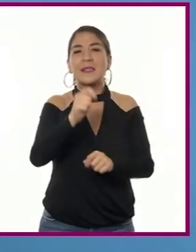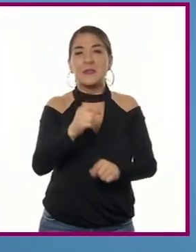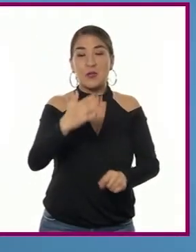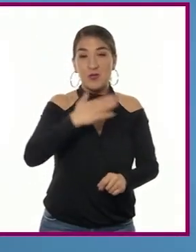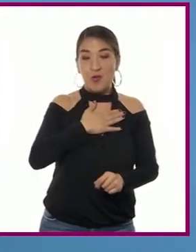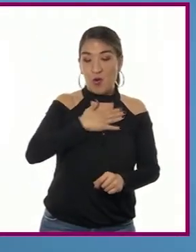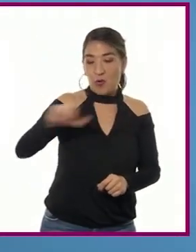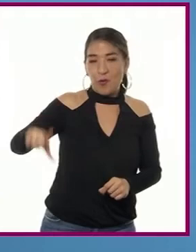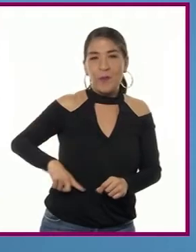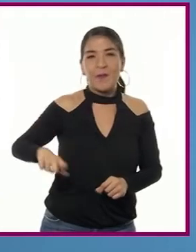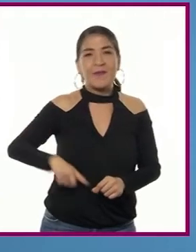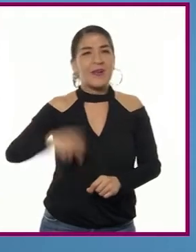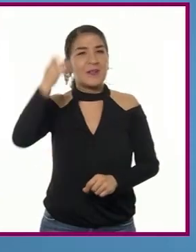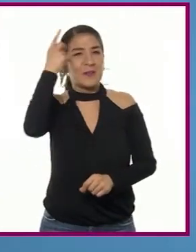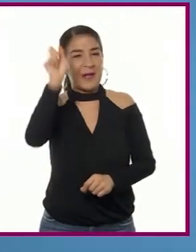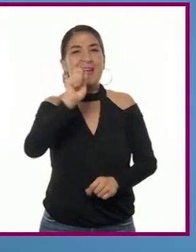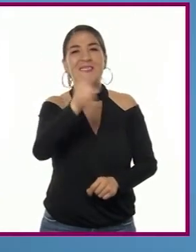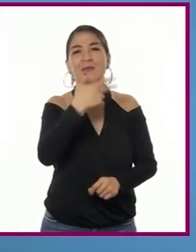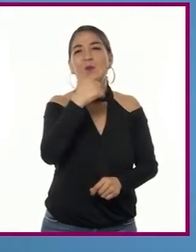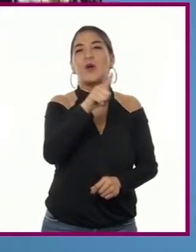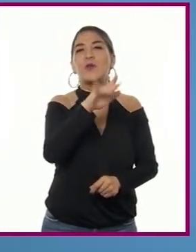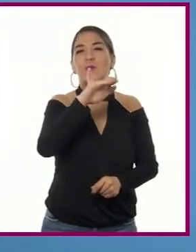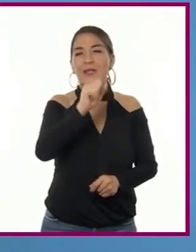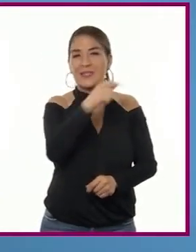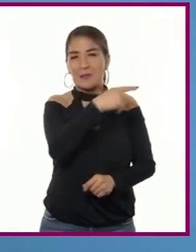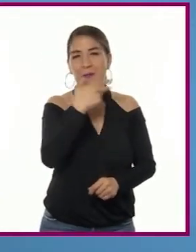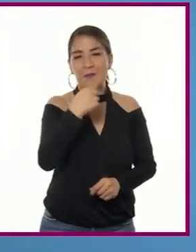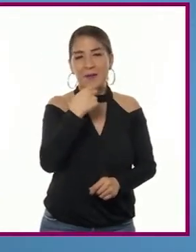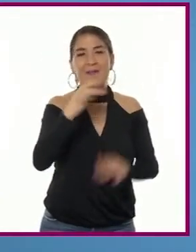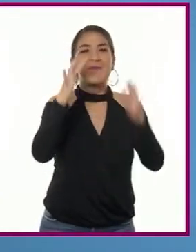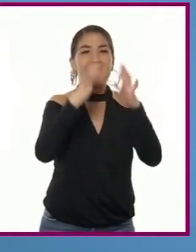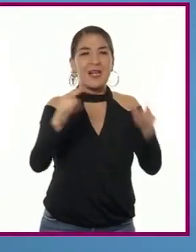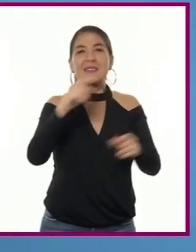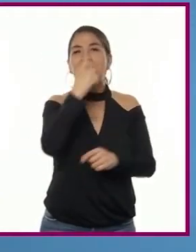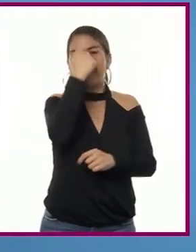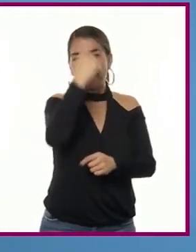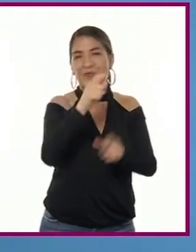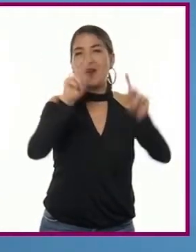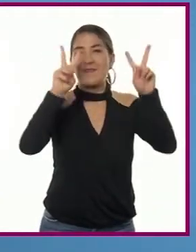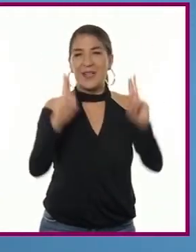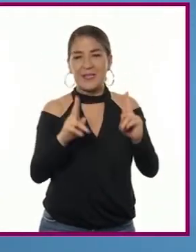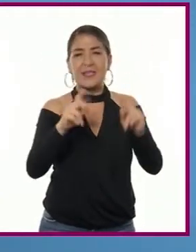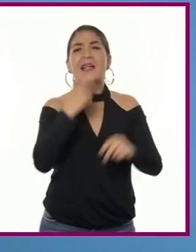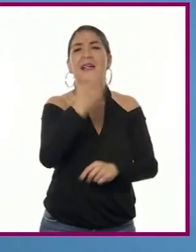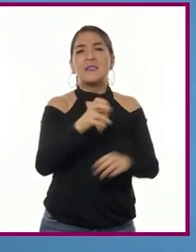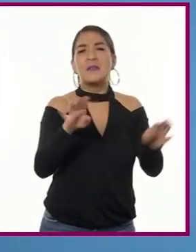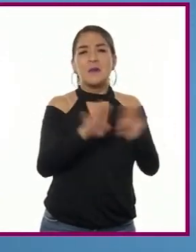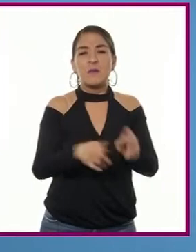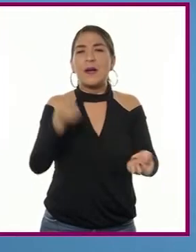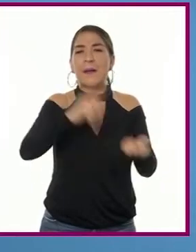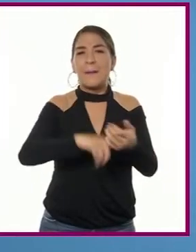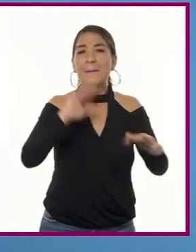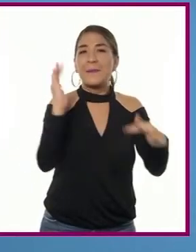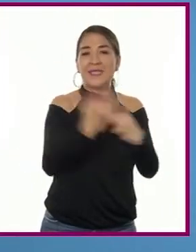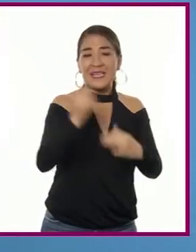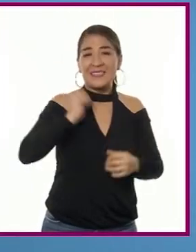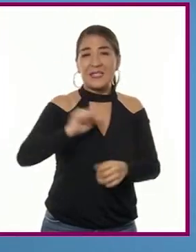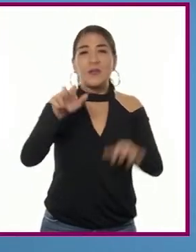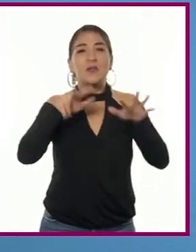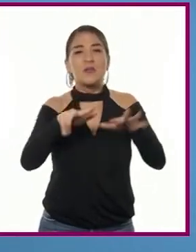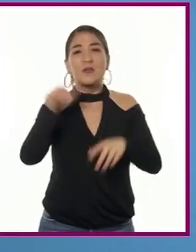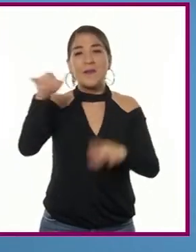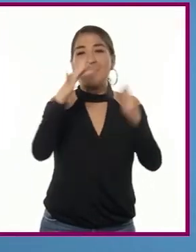que se había atribuido a Luis XIV de Francia. Además, a mitad del siglo XVIII surgió en Francia e